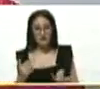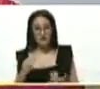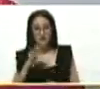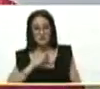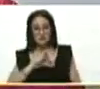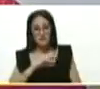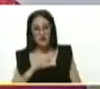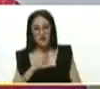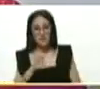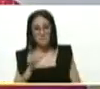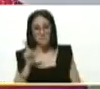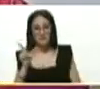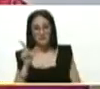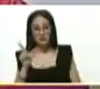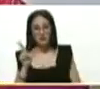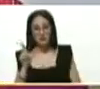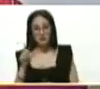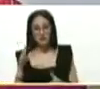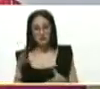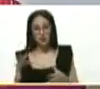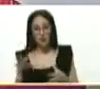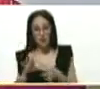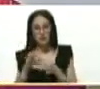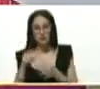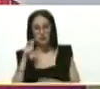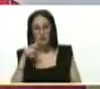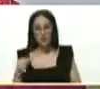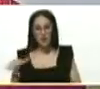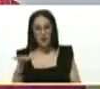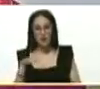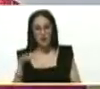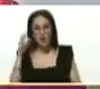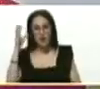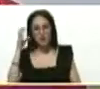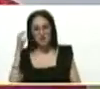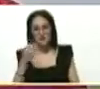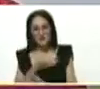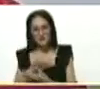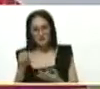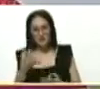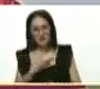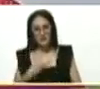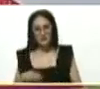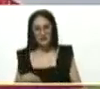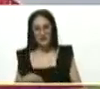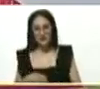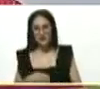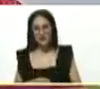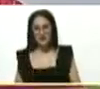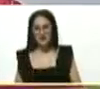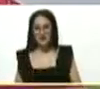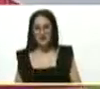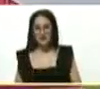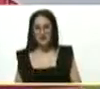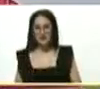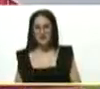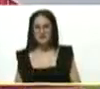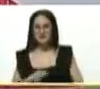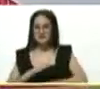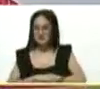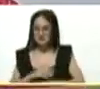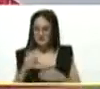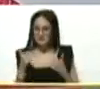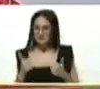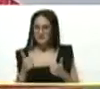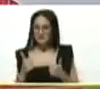Socialista Unido de Venezuela de la mano de nuestro pueblo. Una conciencia extraordinaria, presidente. Un comportamiento cívico, un